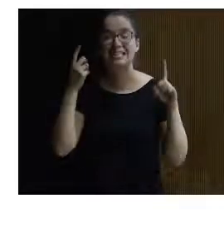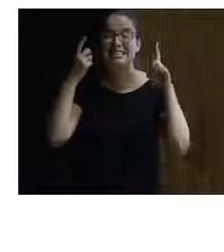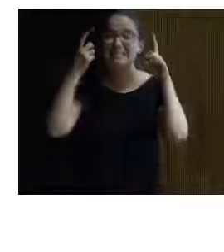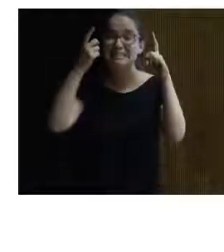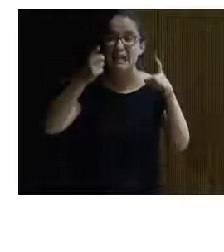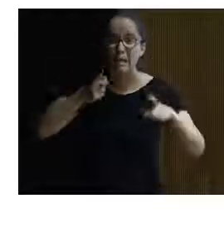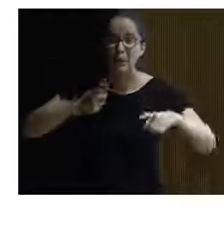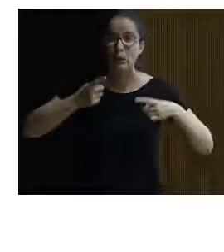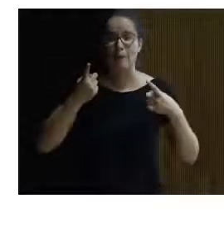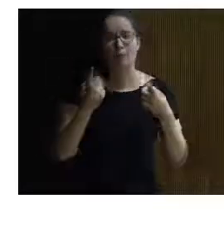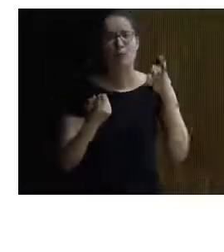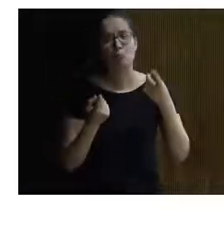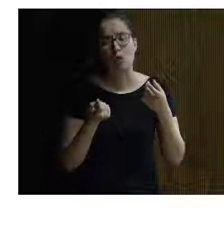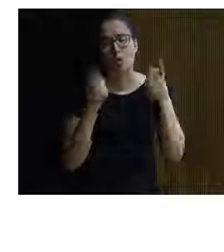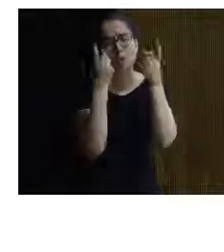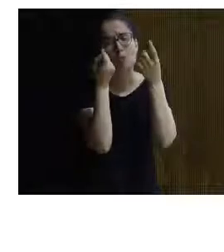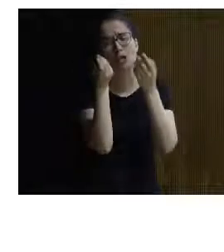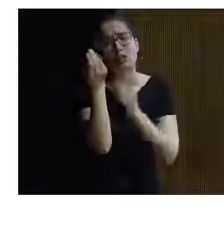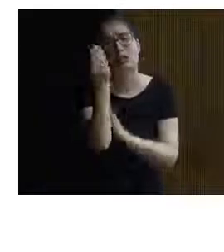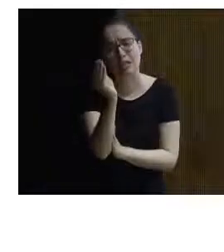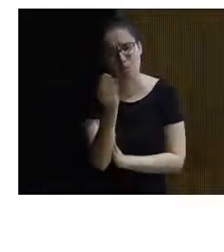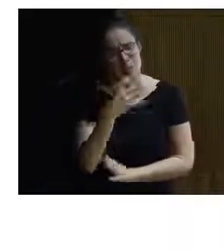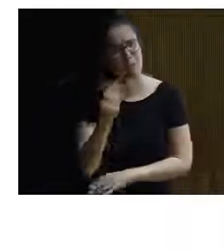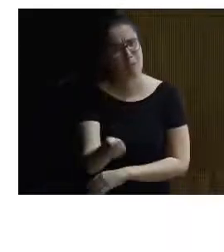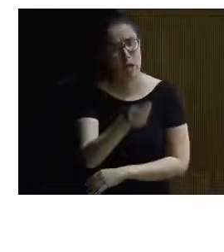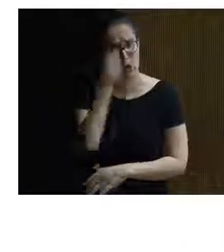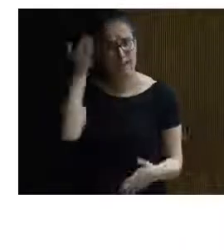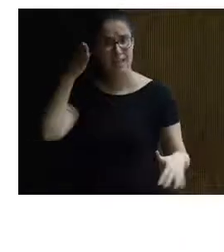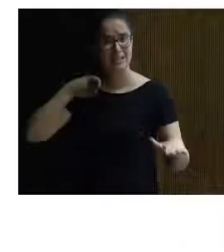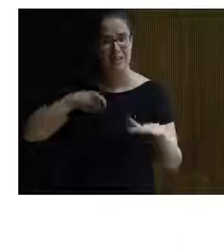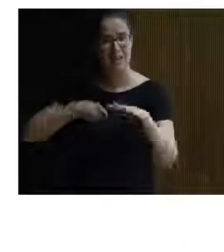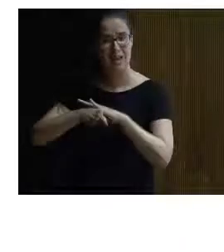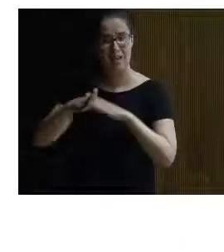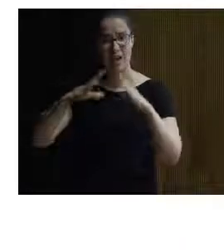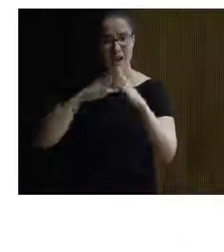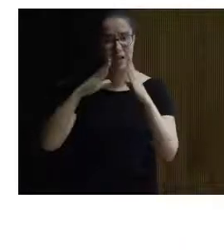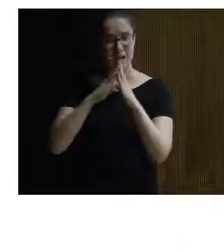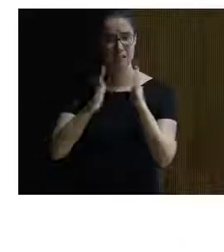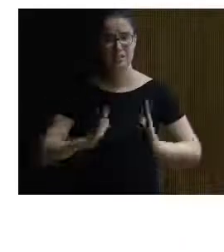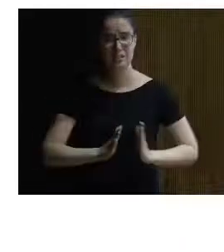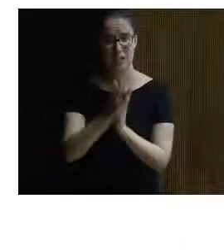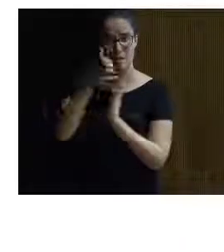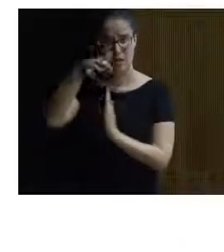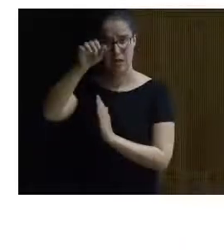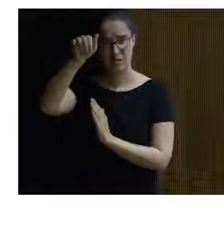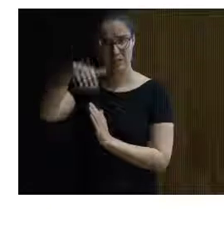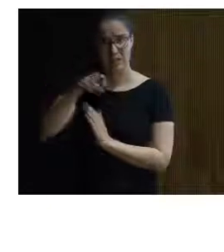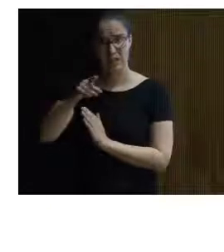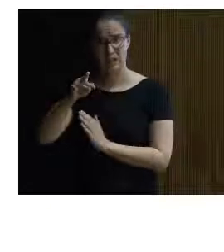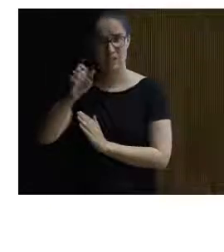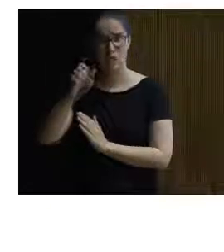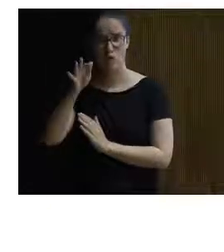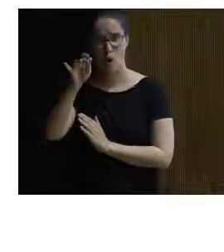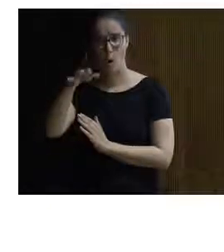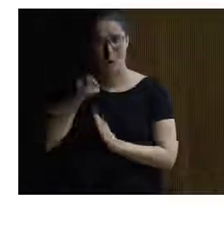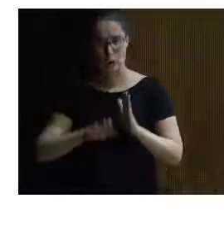a veces con un pelín más de esfuerzo se puede conseguir algo mejor. Entonces es la entrada a la iglesia de San Martín de Fromista han